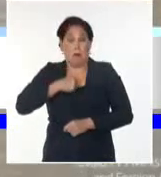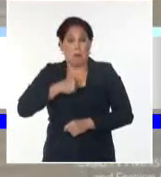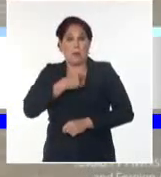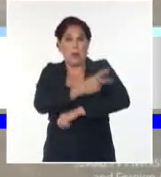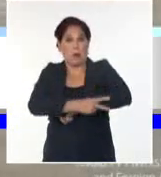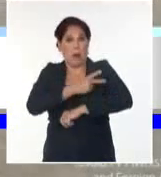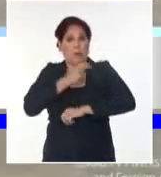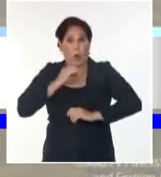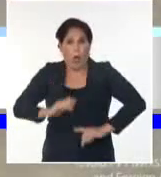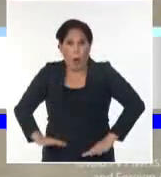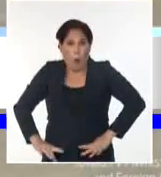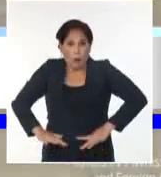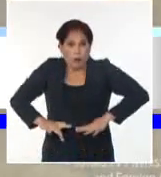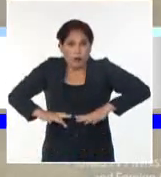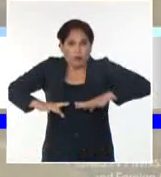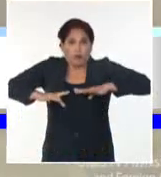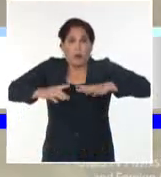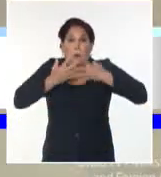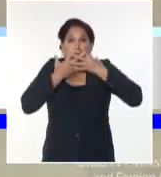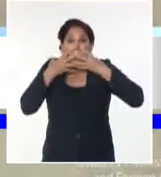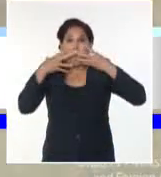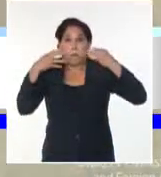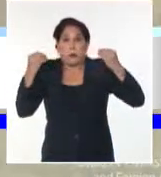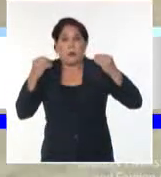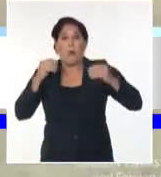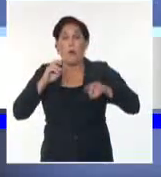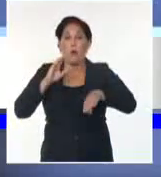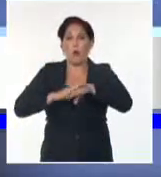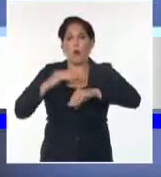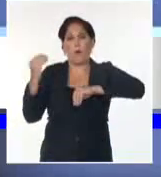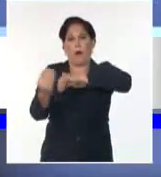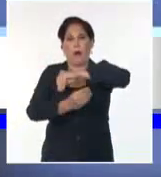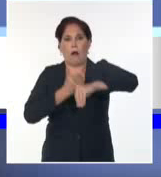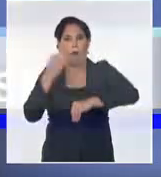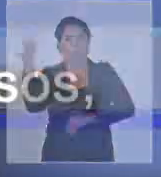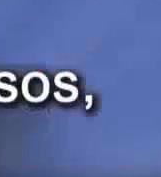el aumento del nivel del mar como consecuencia del calentamiento global.